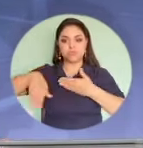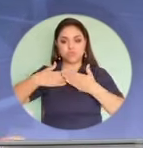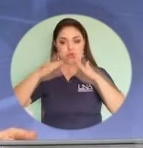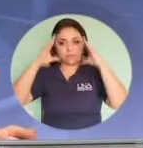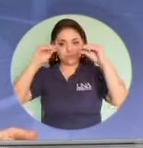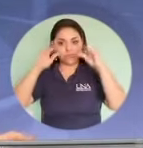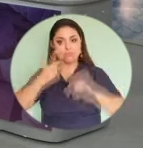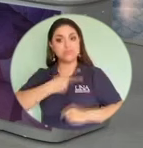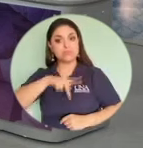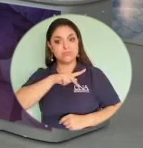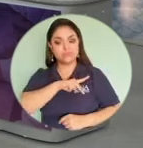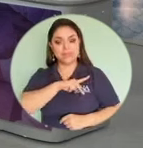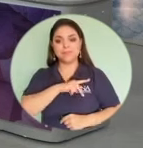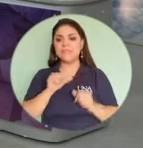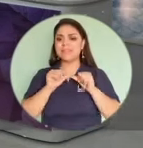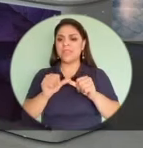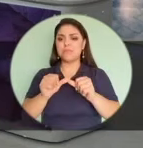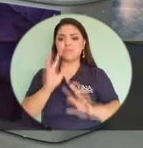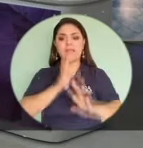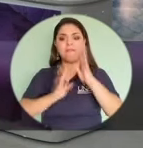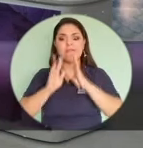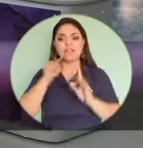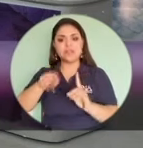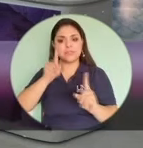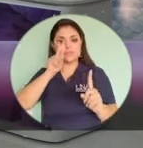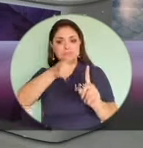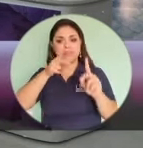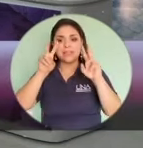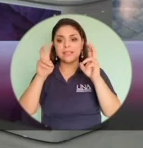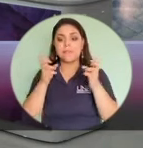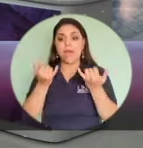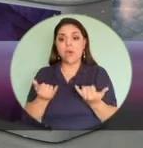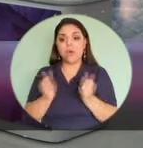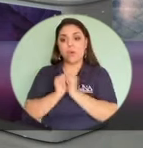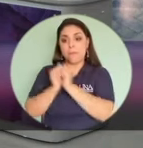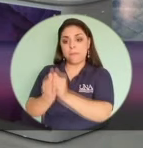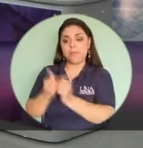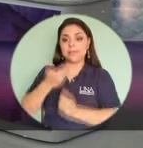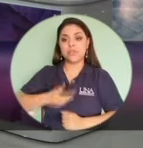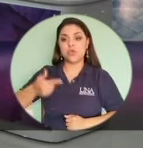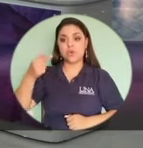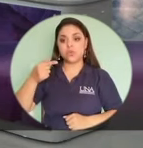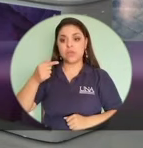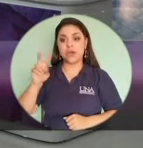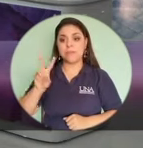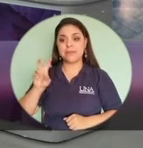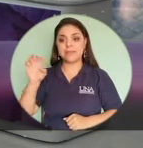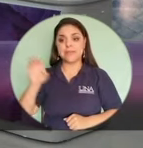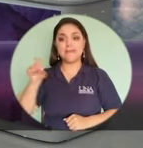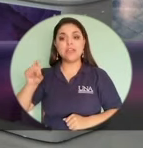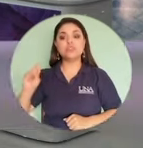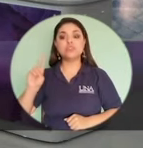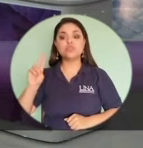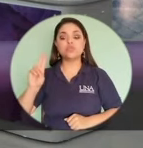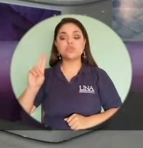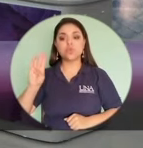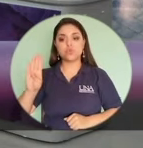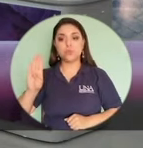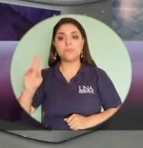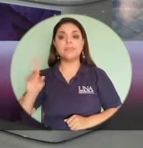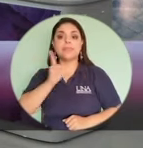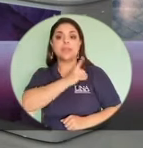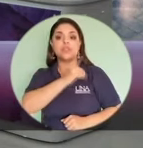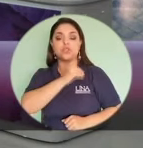Para continuar conversando sobre este tema nos acompaña en este momento el señor Gustavo Vallejo Esquivel, quien es el subdirector de la Escuela de